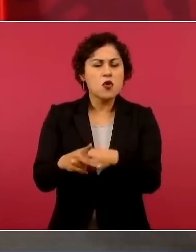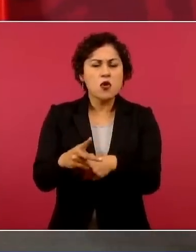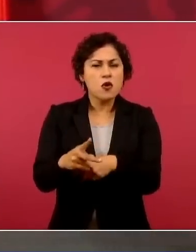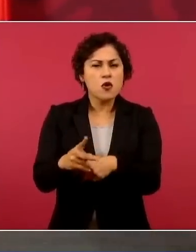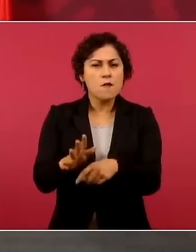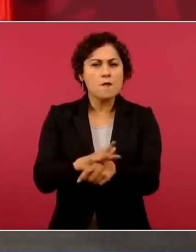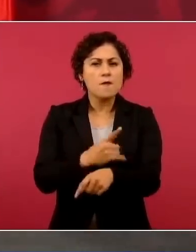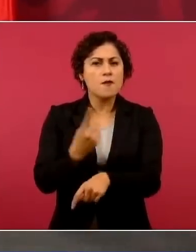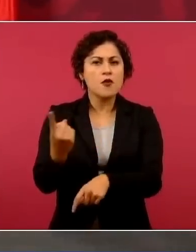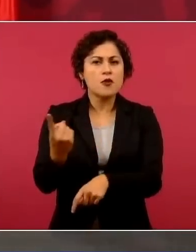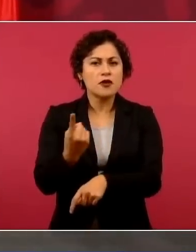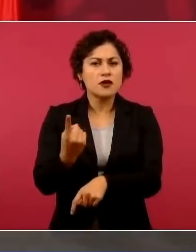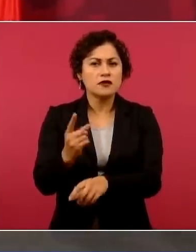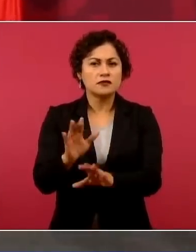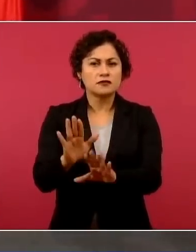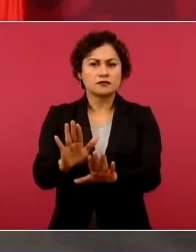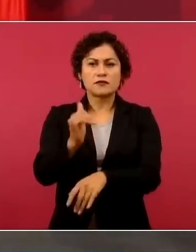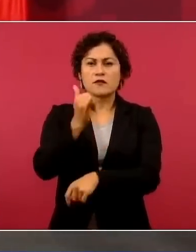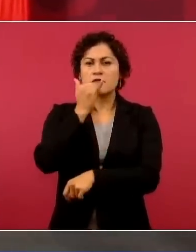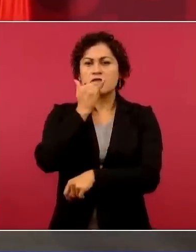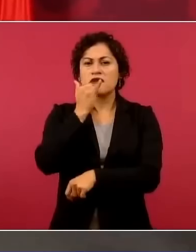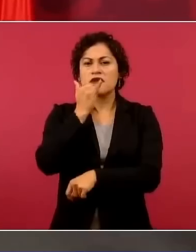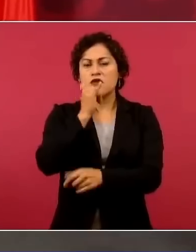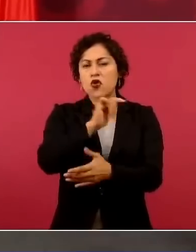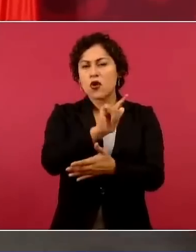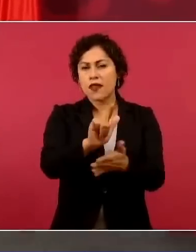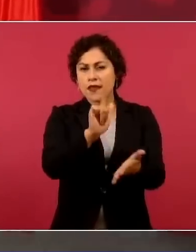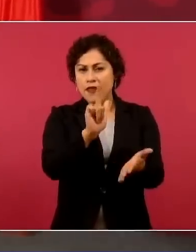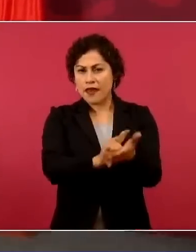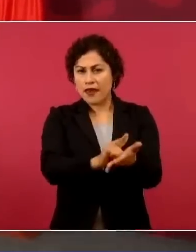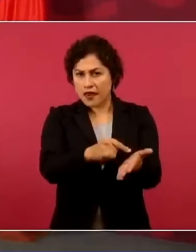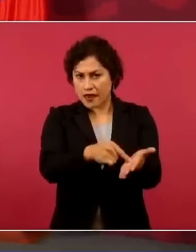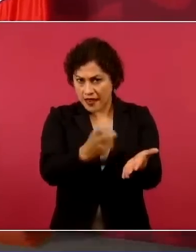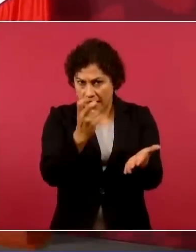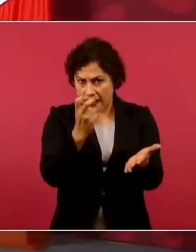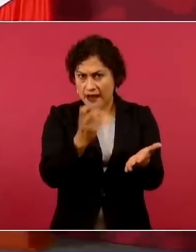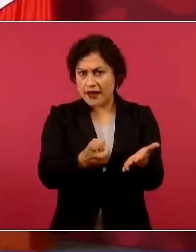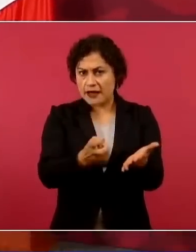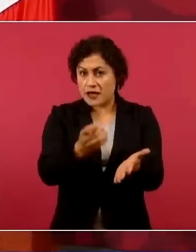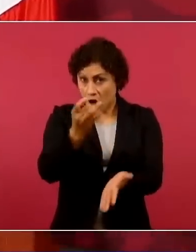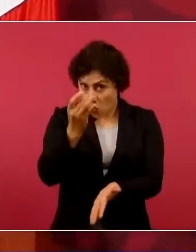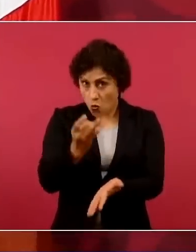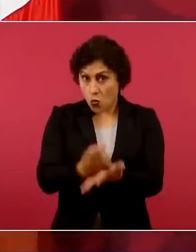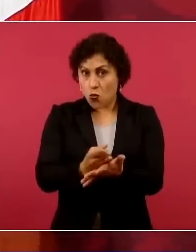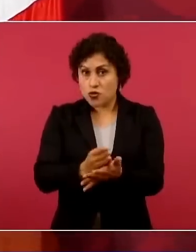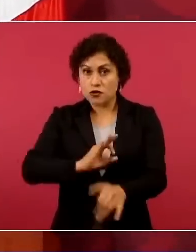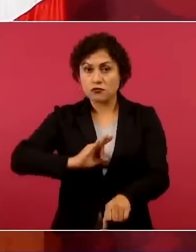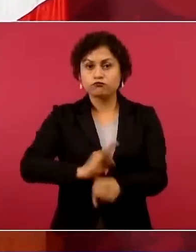Porque no depende de esa ley el que haya democracia en México,